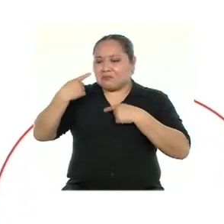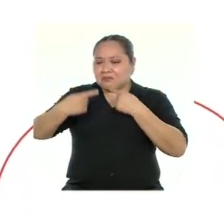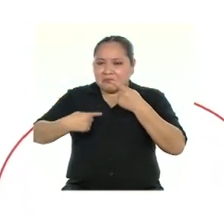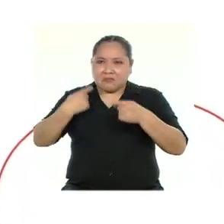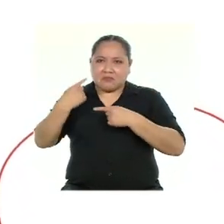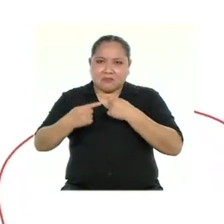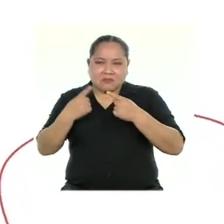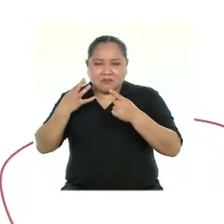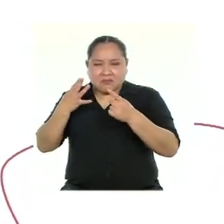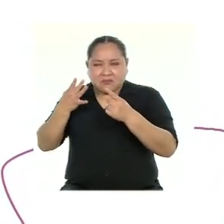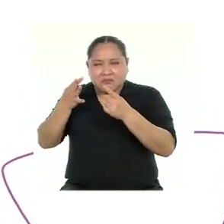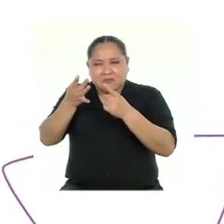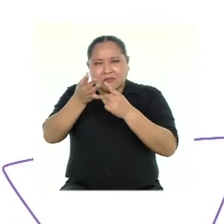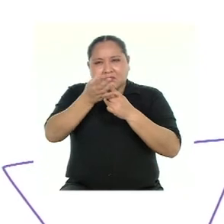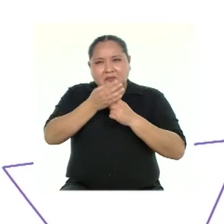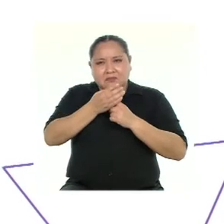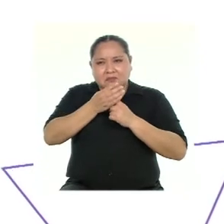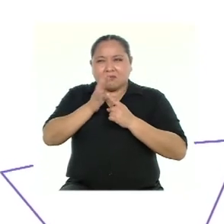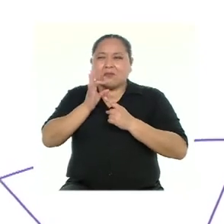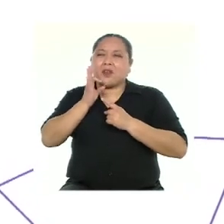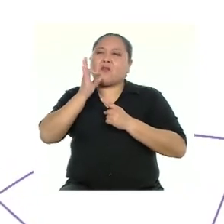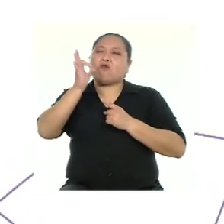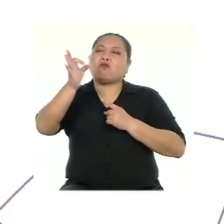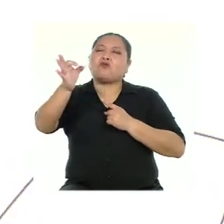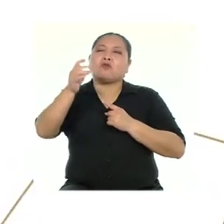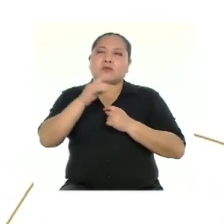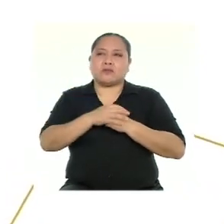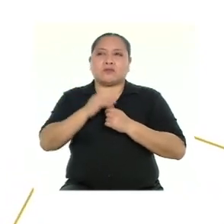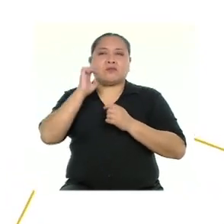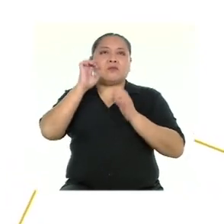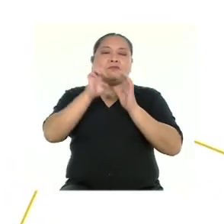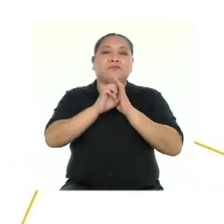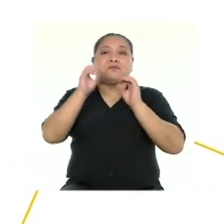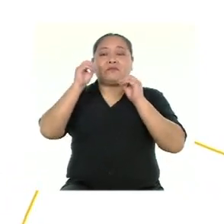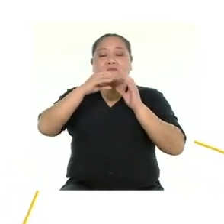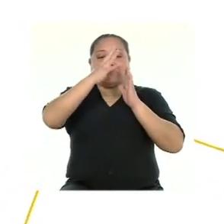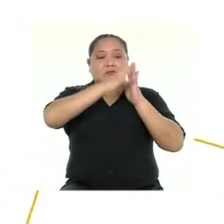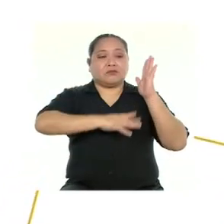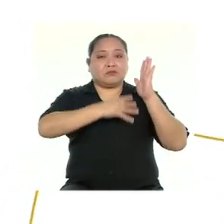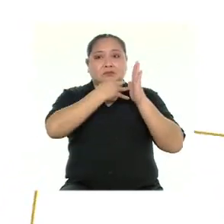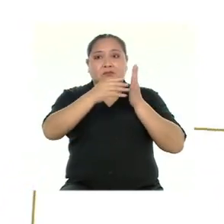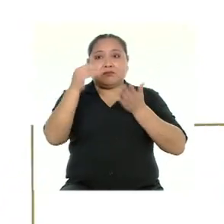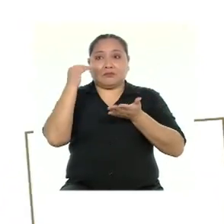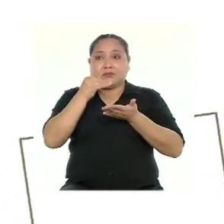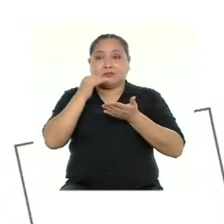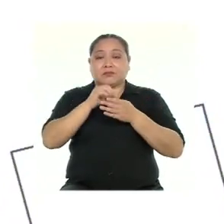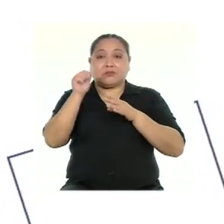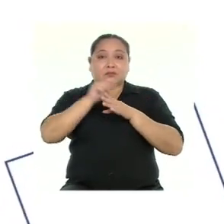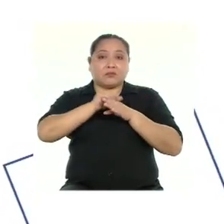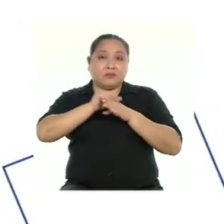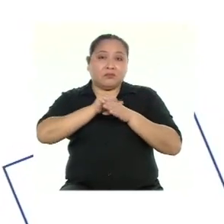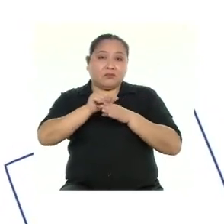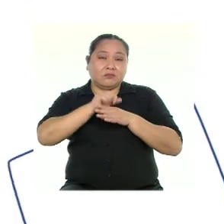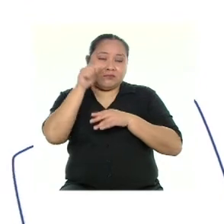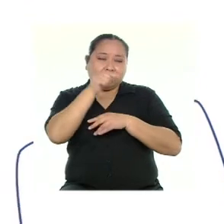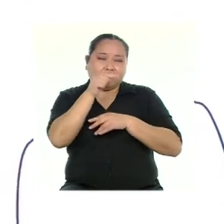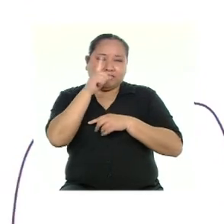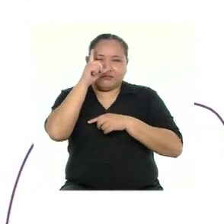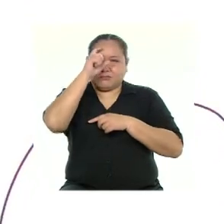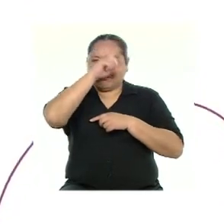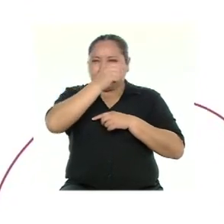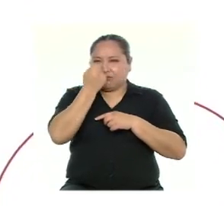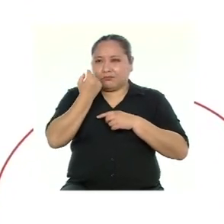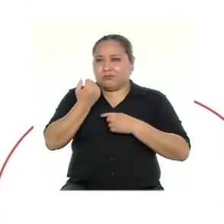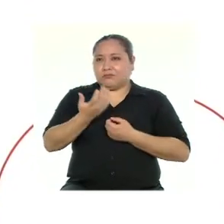a día para lograr metas más grandes Como establecer un horario de estudio practicar aquello que me resulte difícil